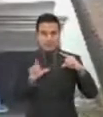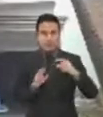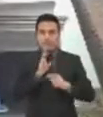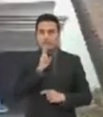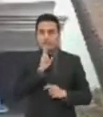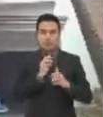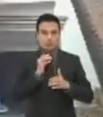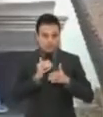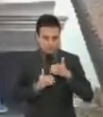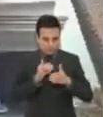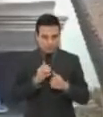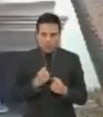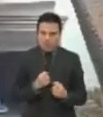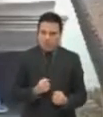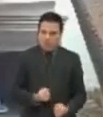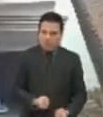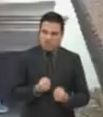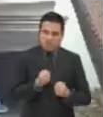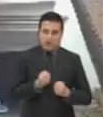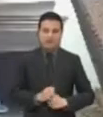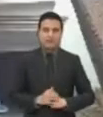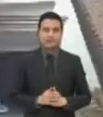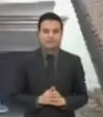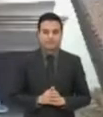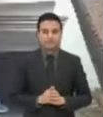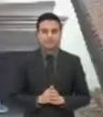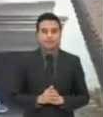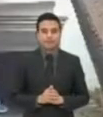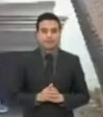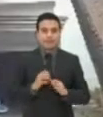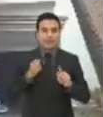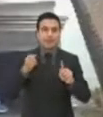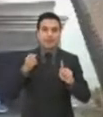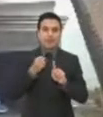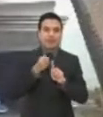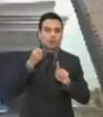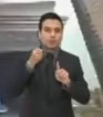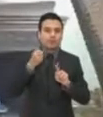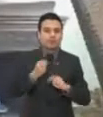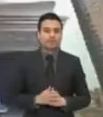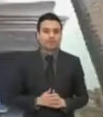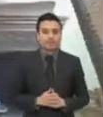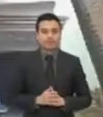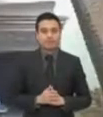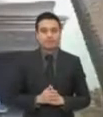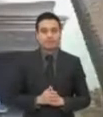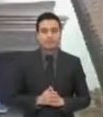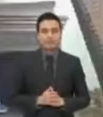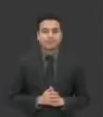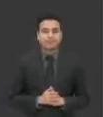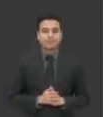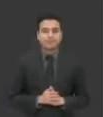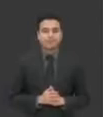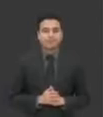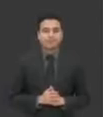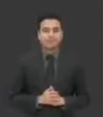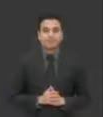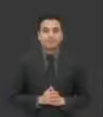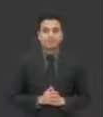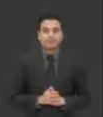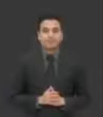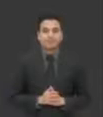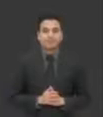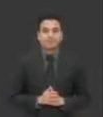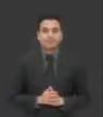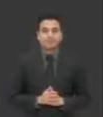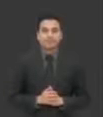fuerte impacto. Esta reforma electoral espera convertirse.